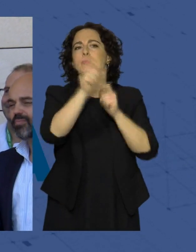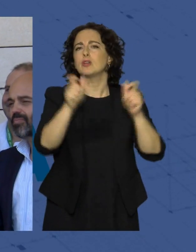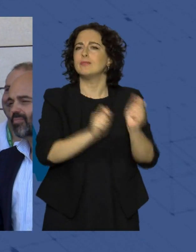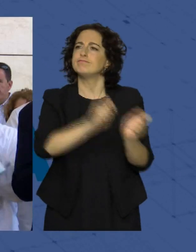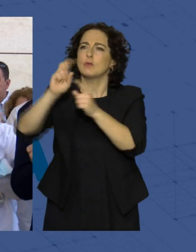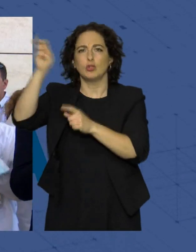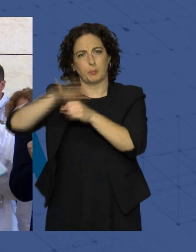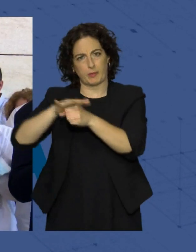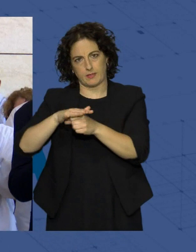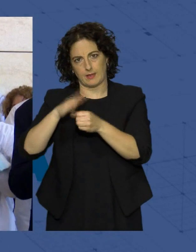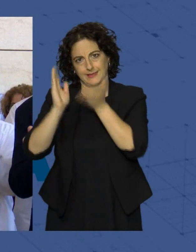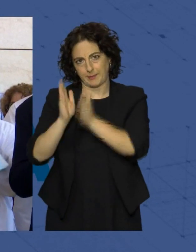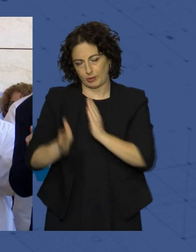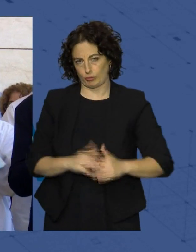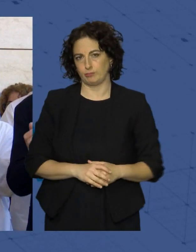en otras provincias.